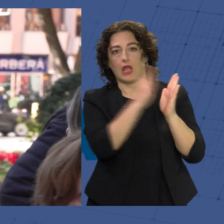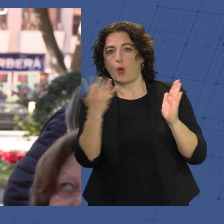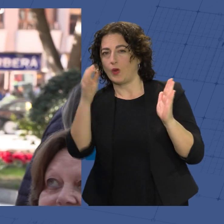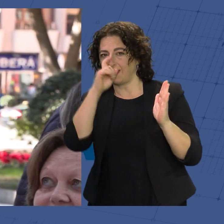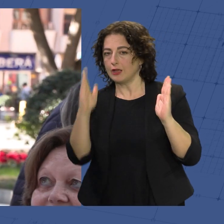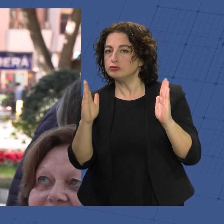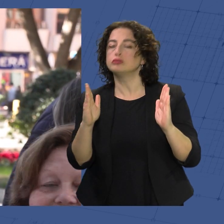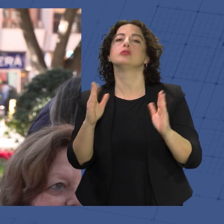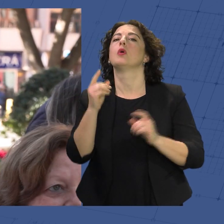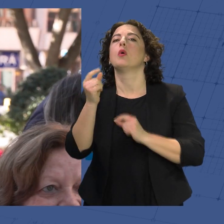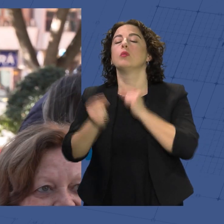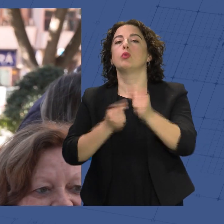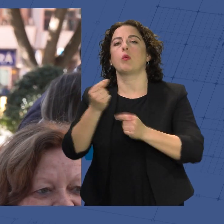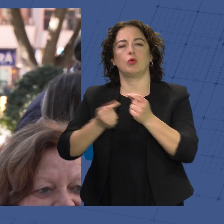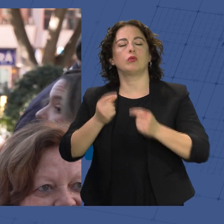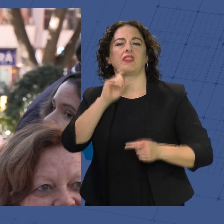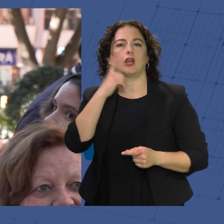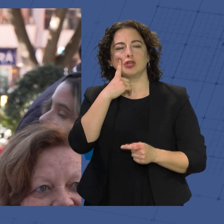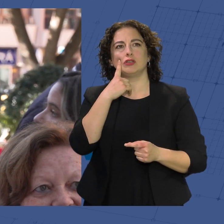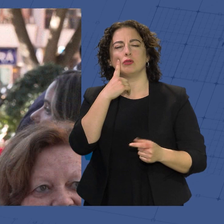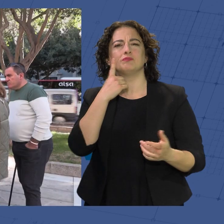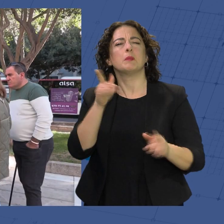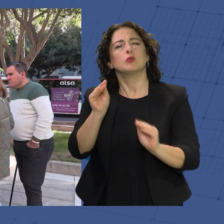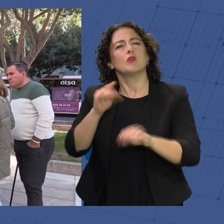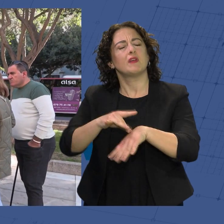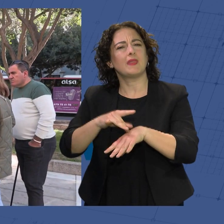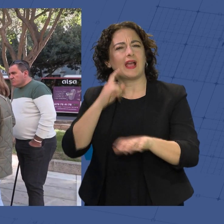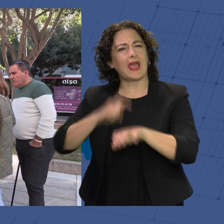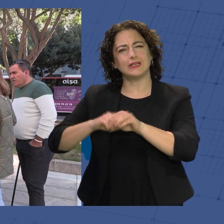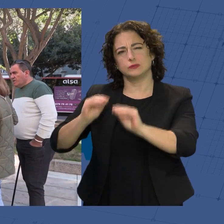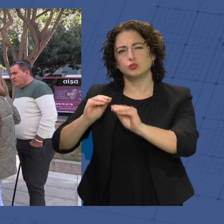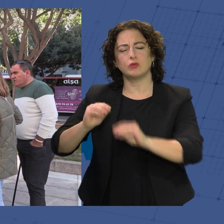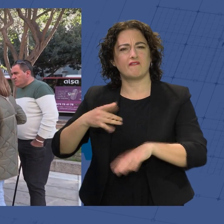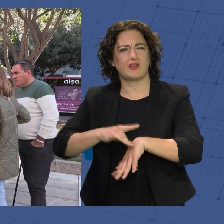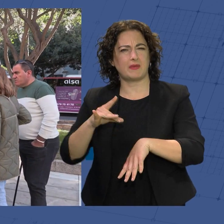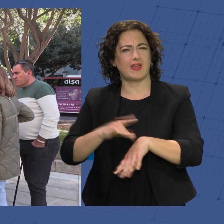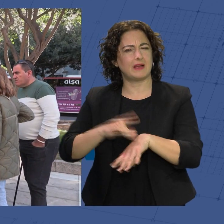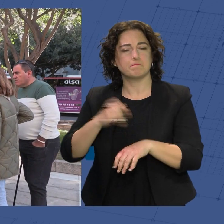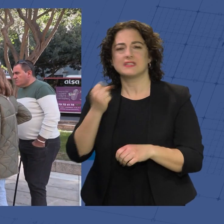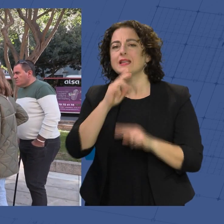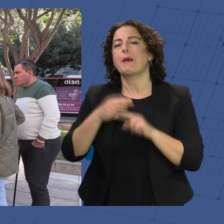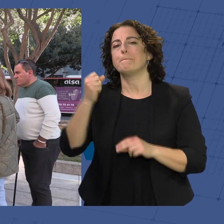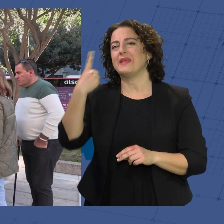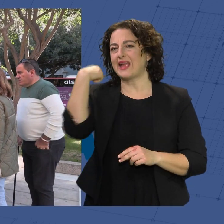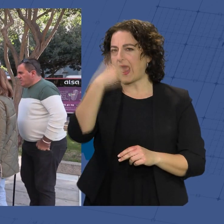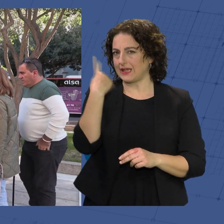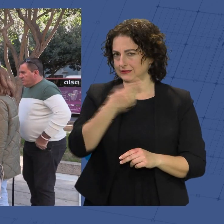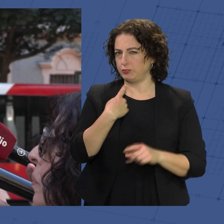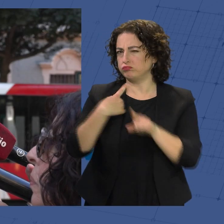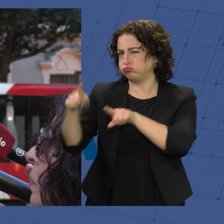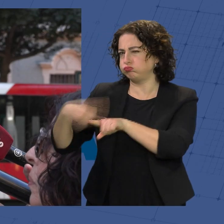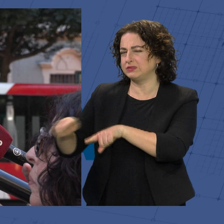aunque cada vez es más certero, si por algo destaca la esclerosis múltiple es por ser la enfermedad de las mil caras. Tiene diferentes